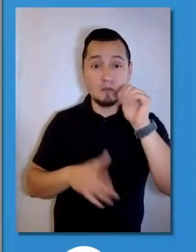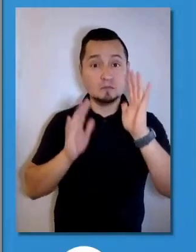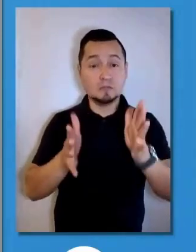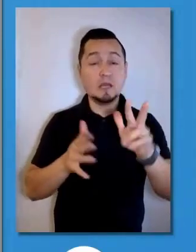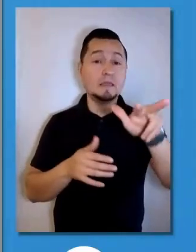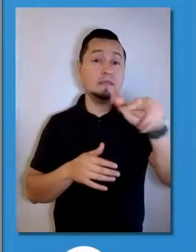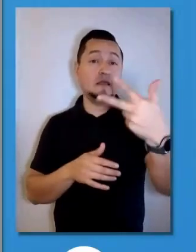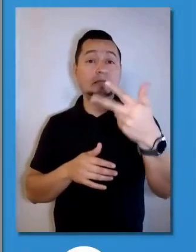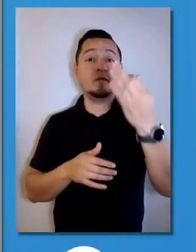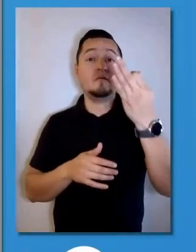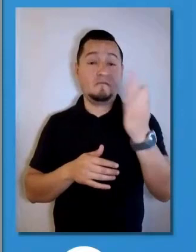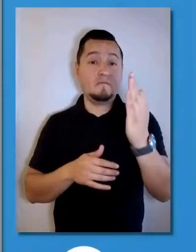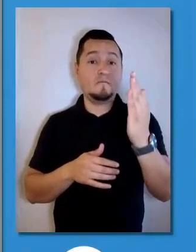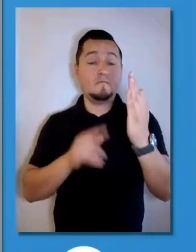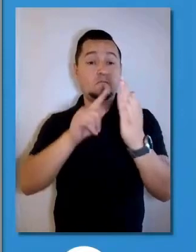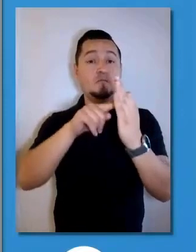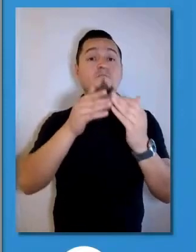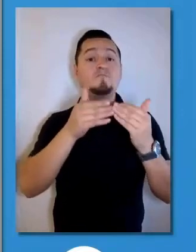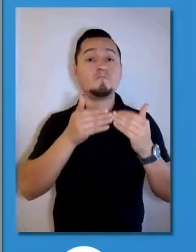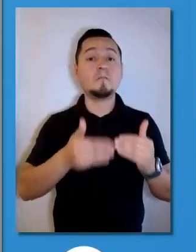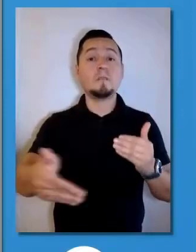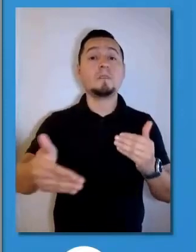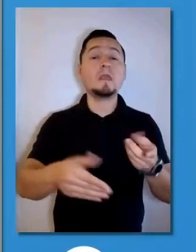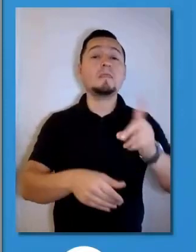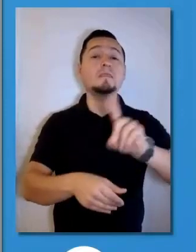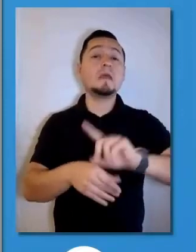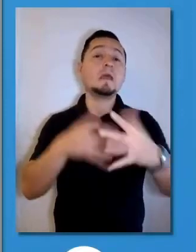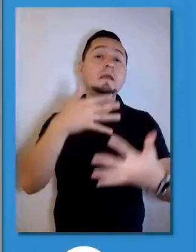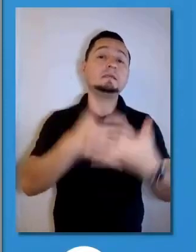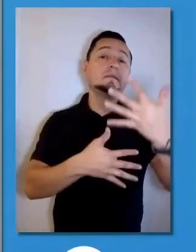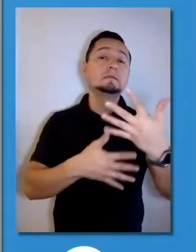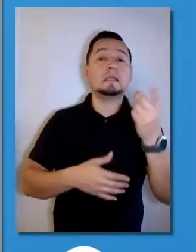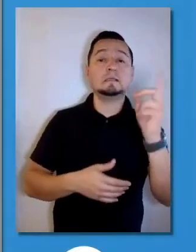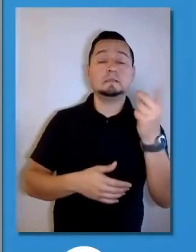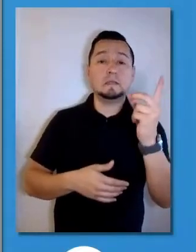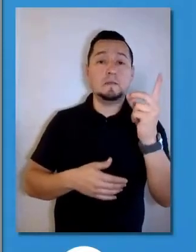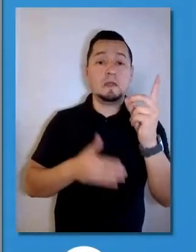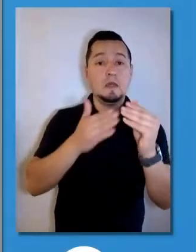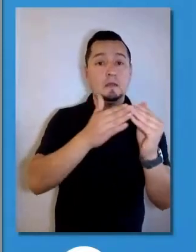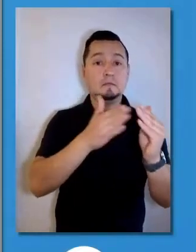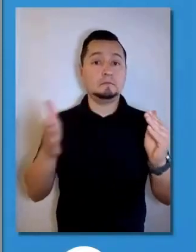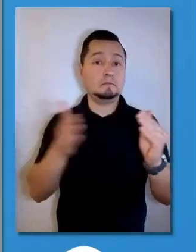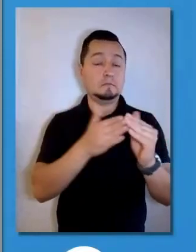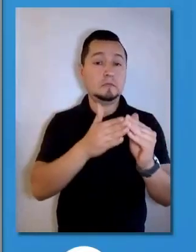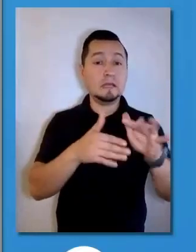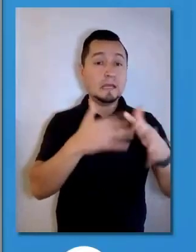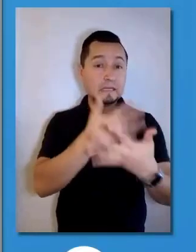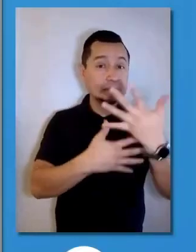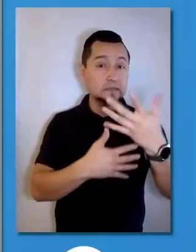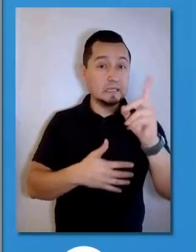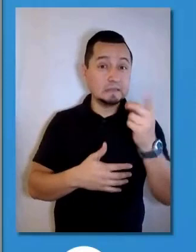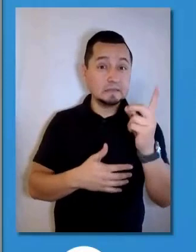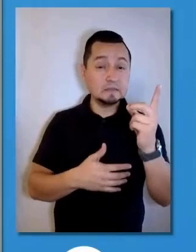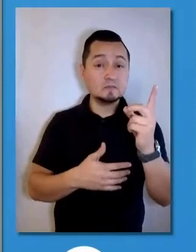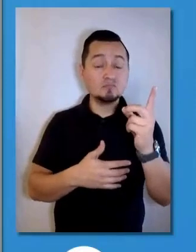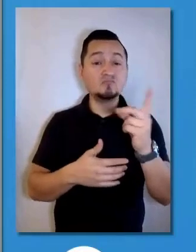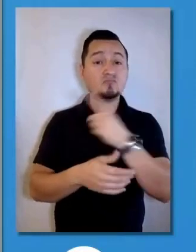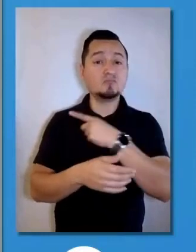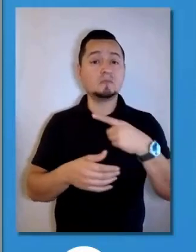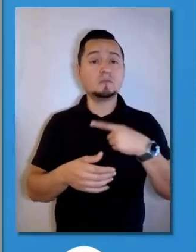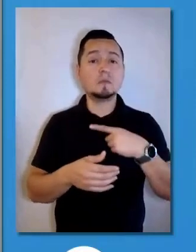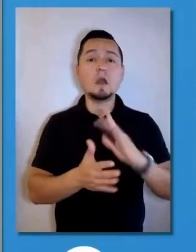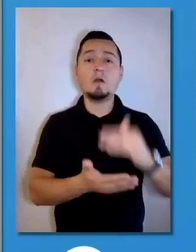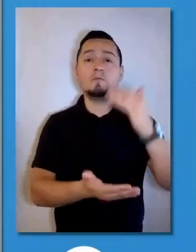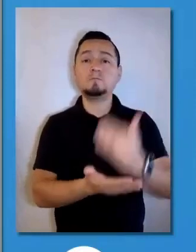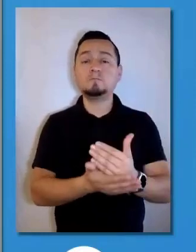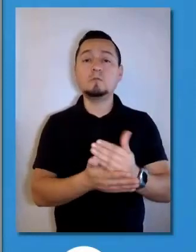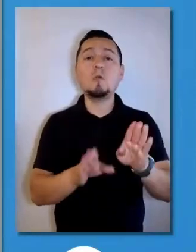13 de febrero, y el plan tendrá vigencia hasta el día 15 de diciembre. El 15 de diciembre se tendrá que hacer un corte